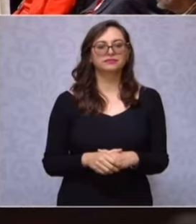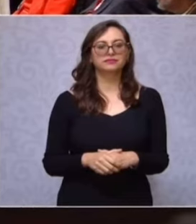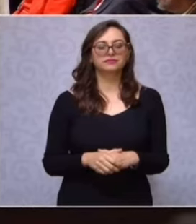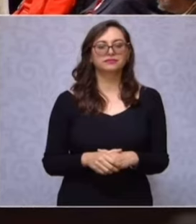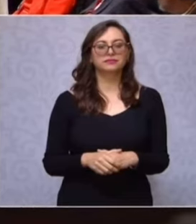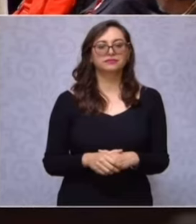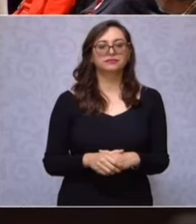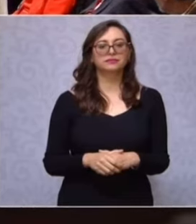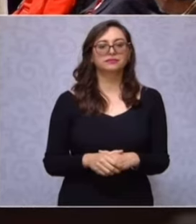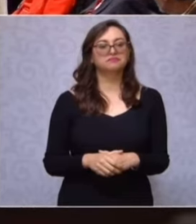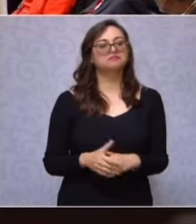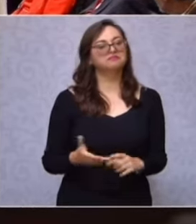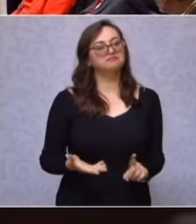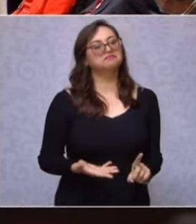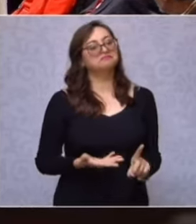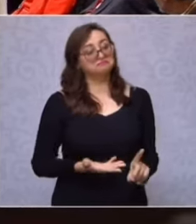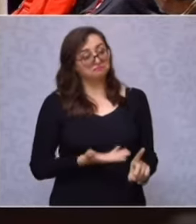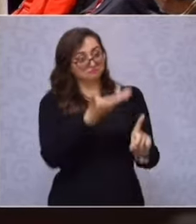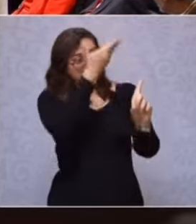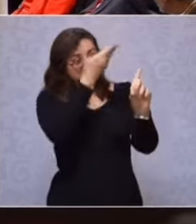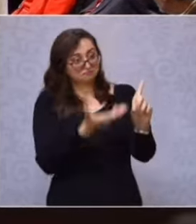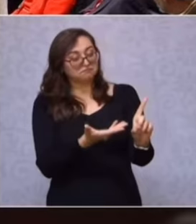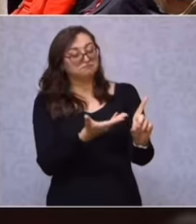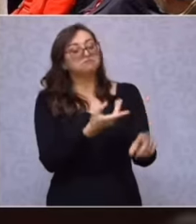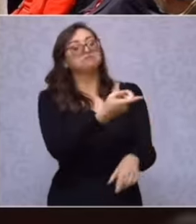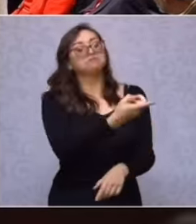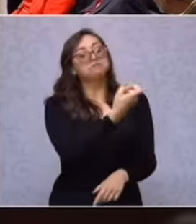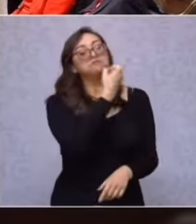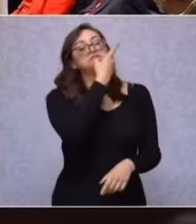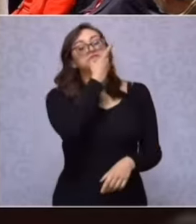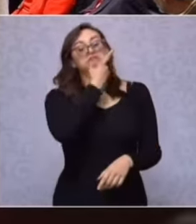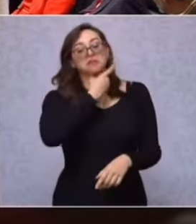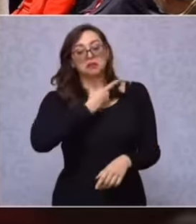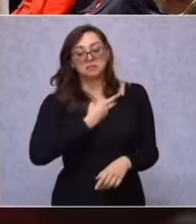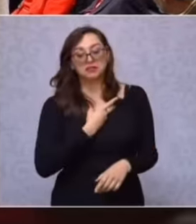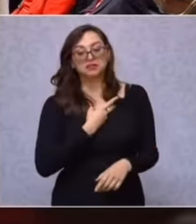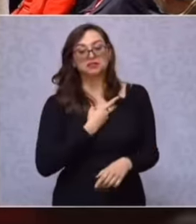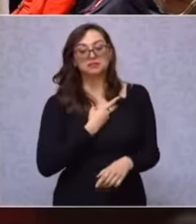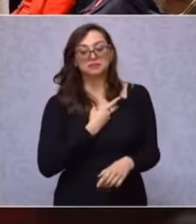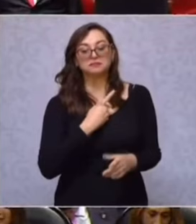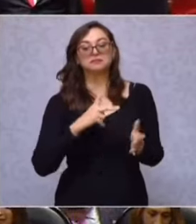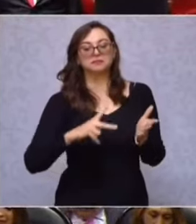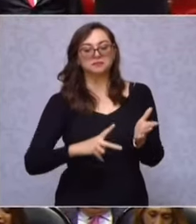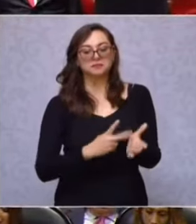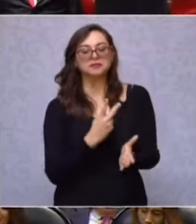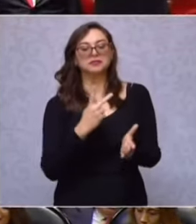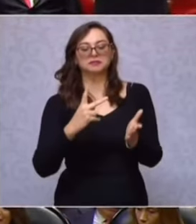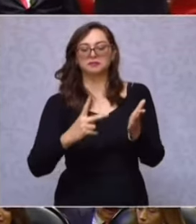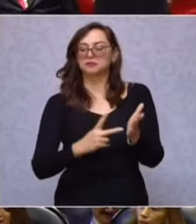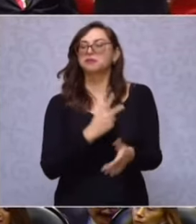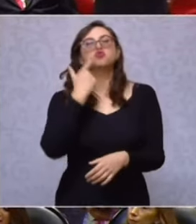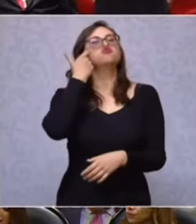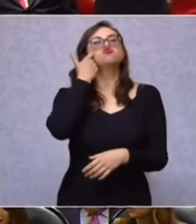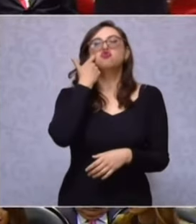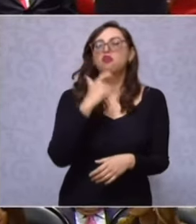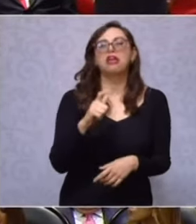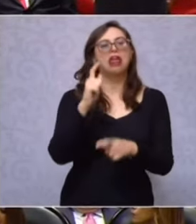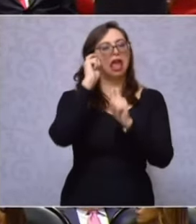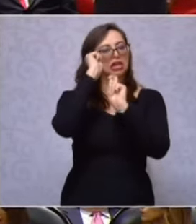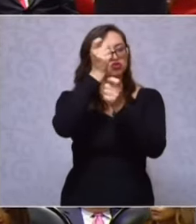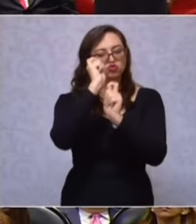Usted nos ha pedido en varias ocasiones no develar bustos ni